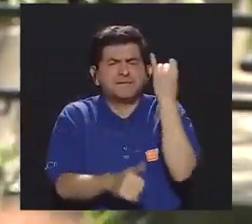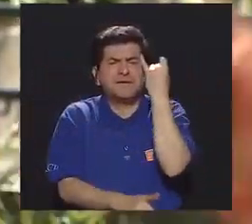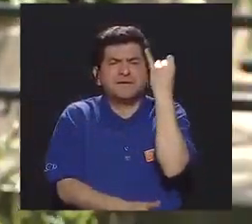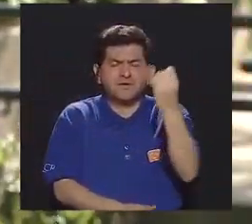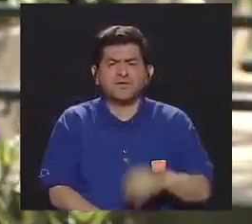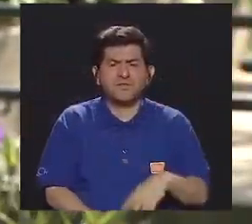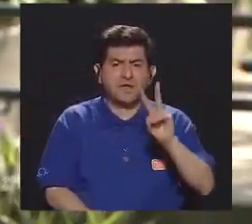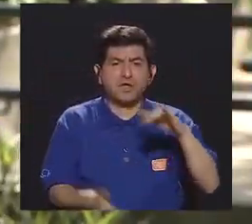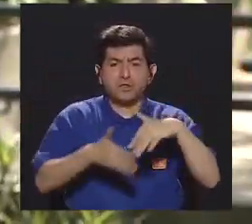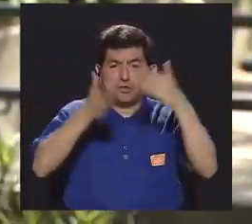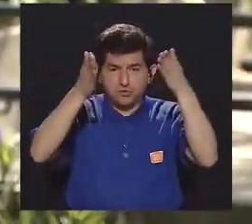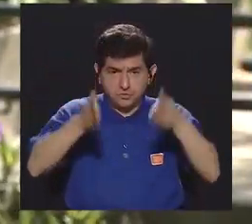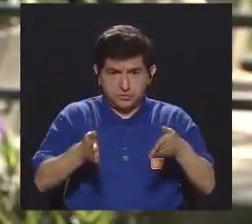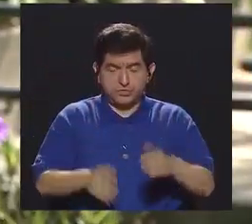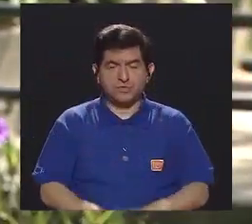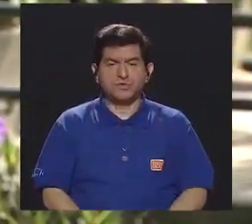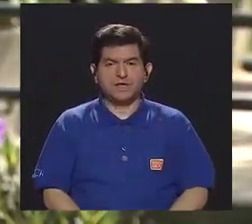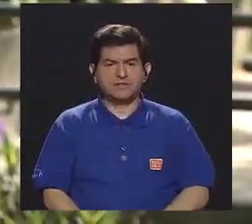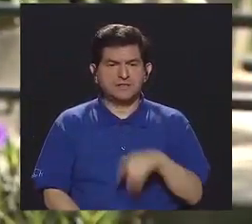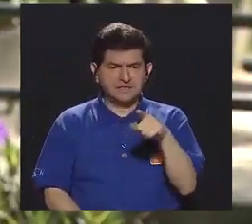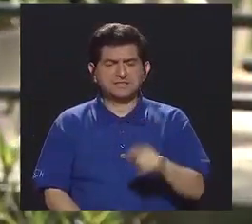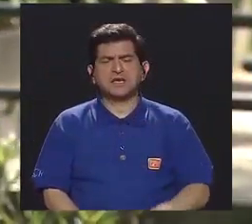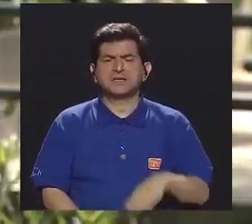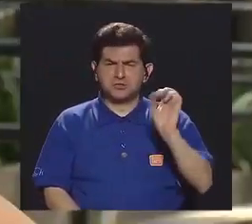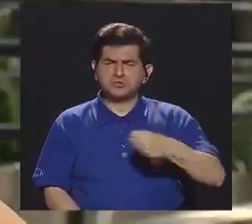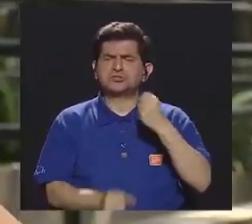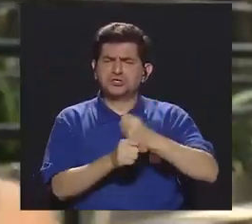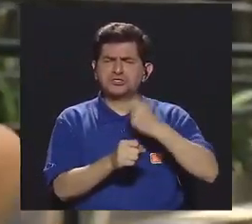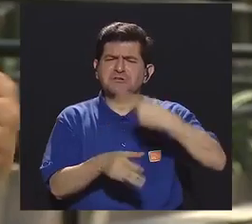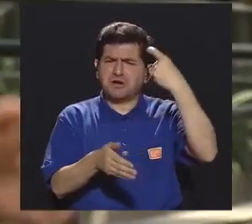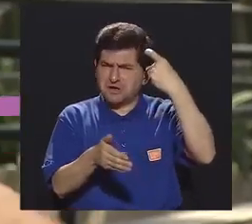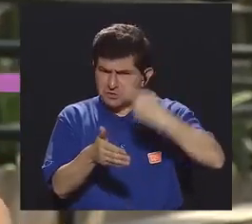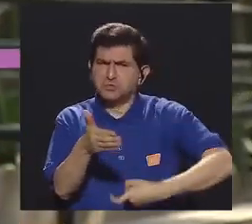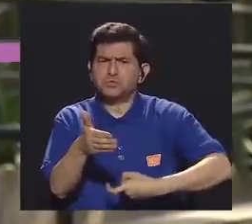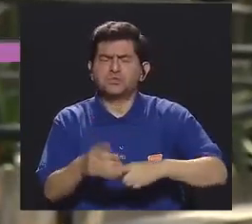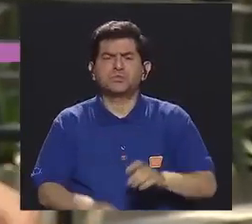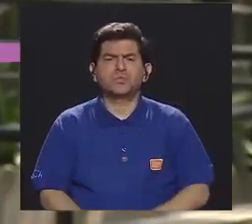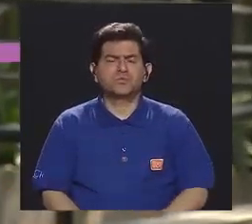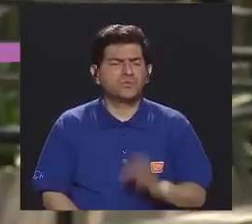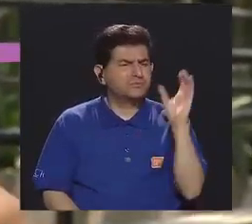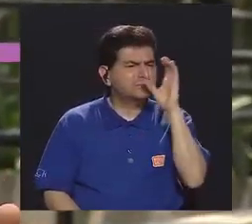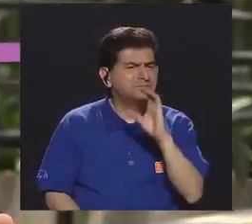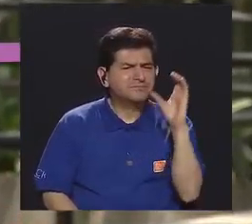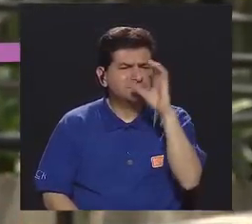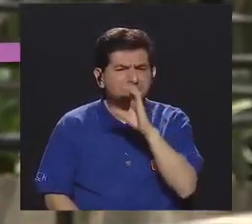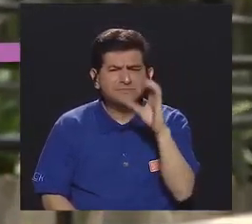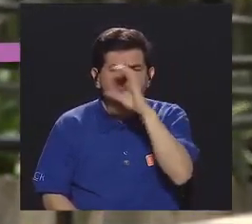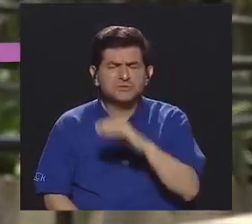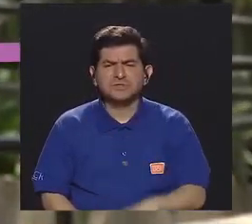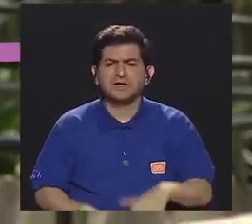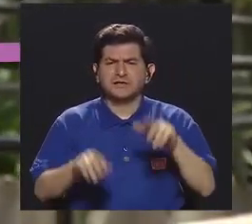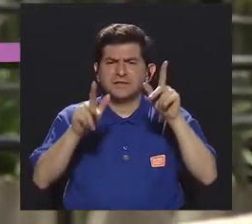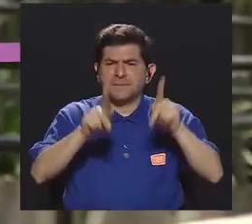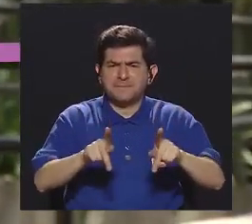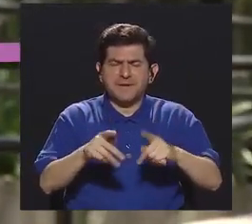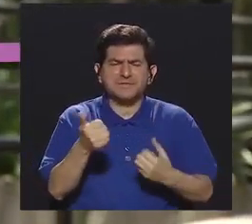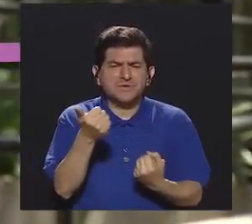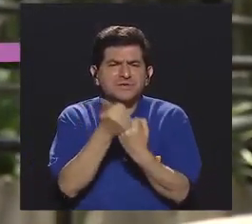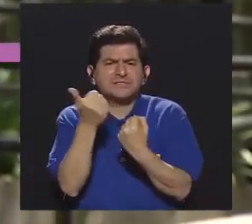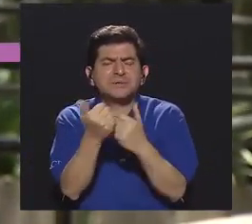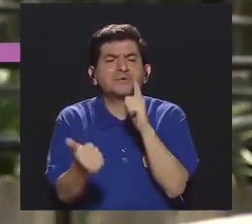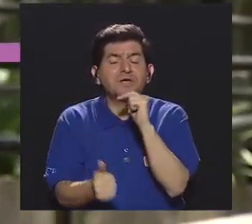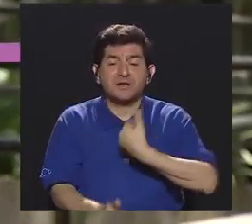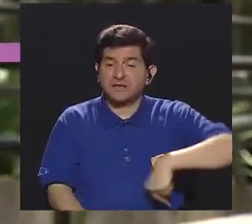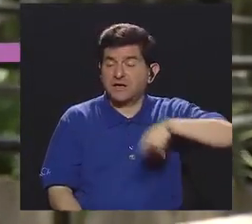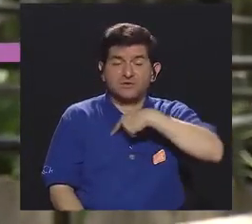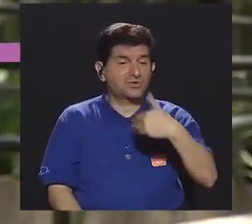primero la iniciativa de dos estudiantes que, como dice uno, se pusieron la camiseta y empezaron a trabajar y a buscar quién nos